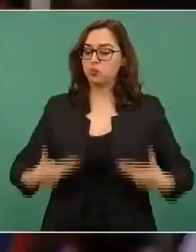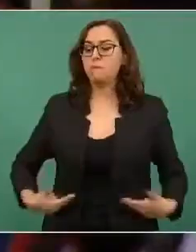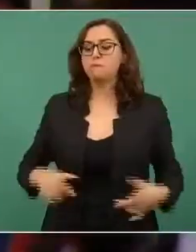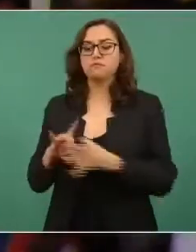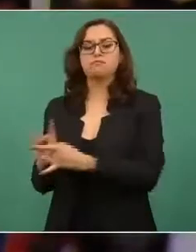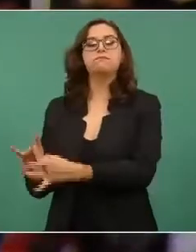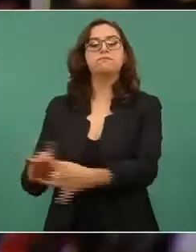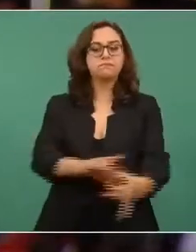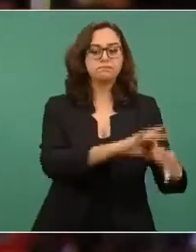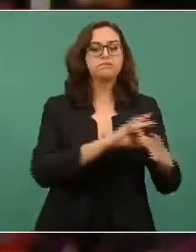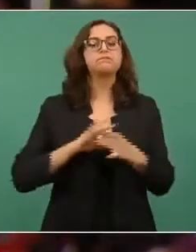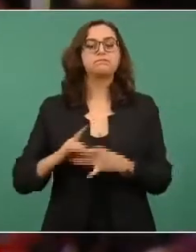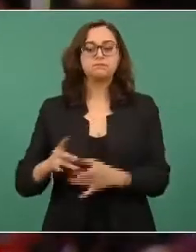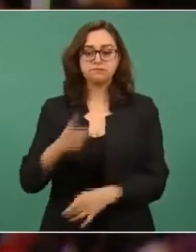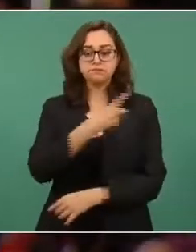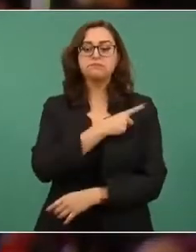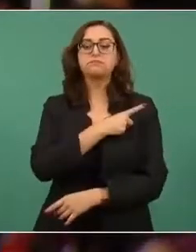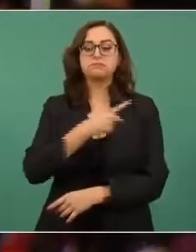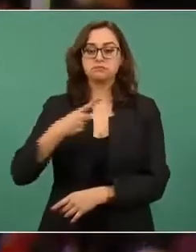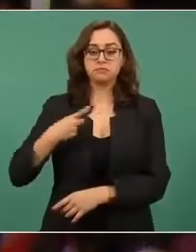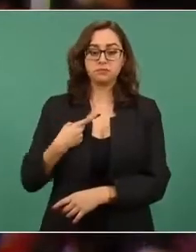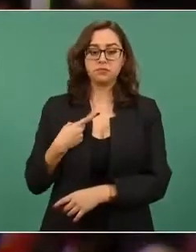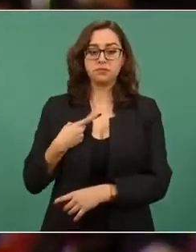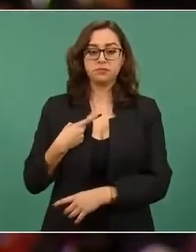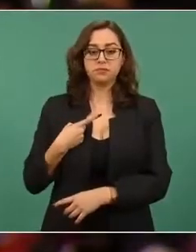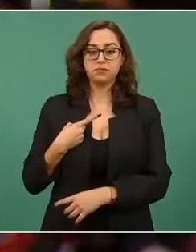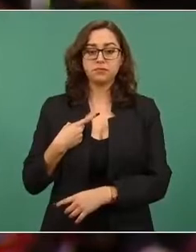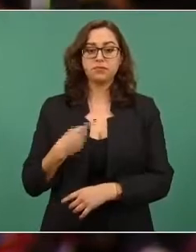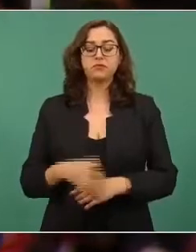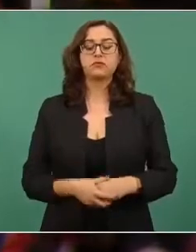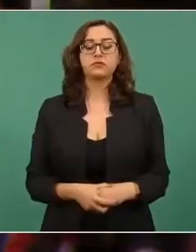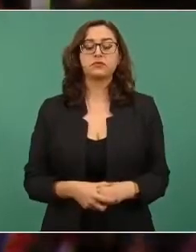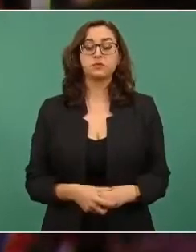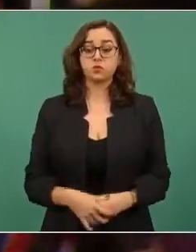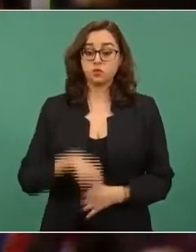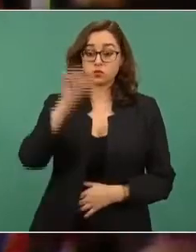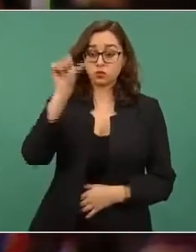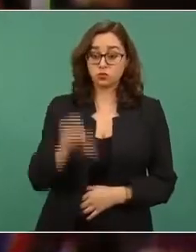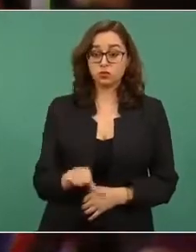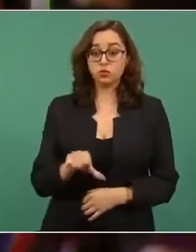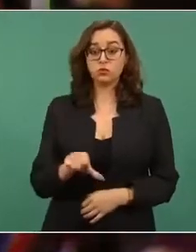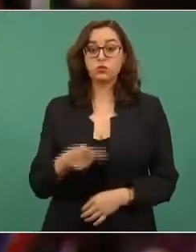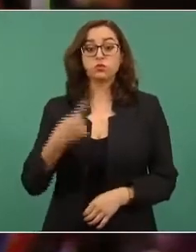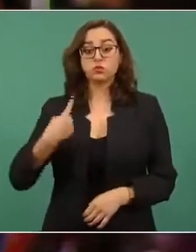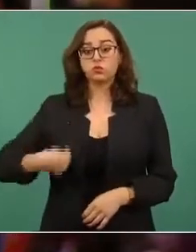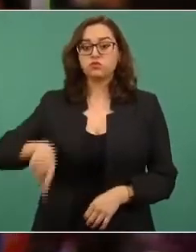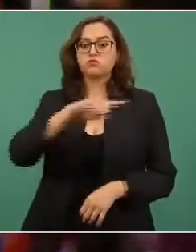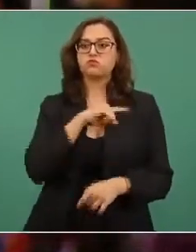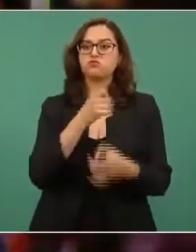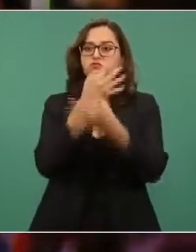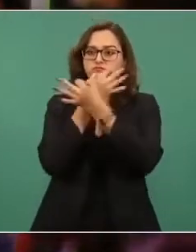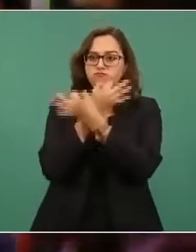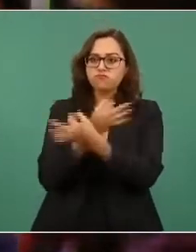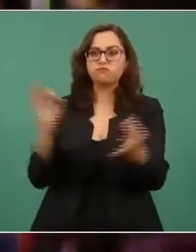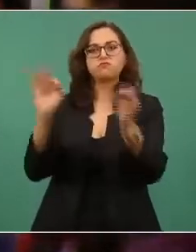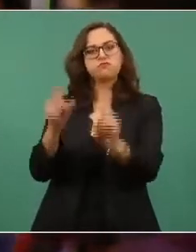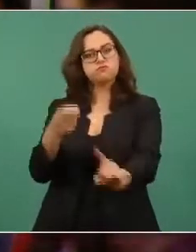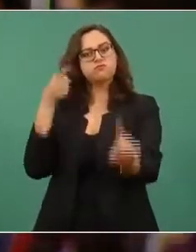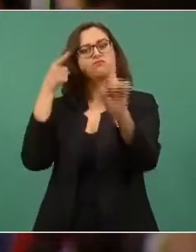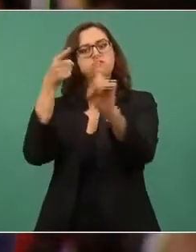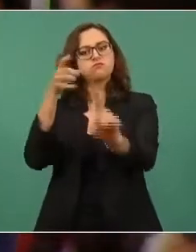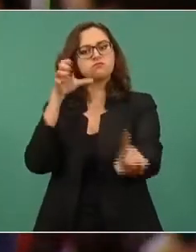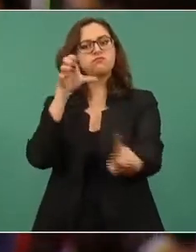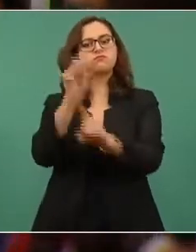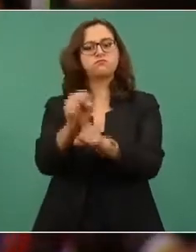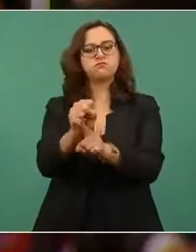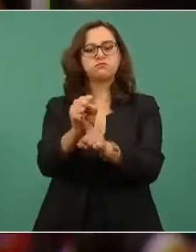Nos declaramos partidarios de la paz, de la